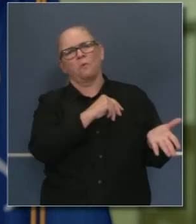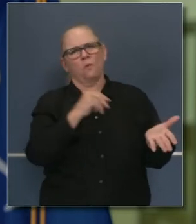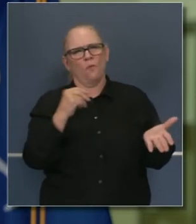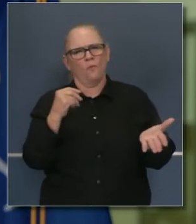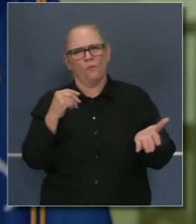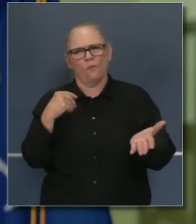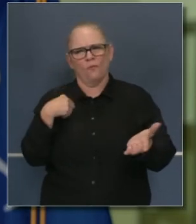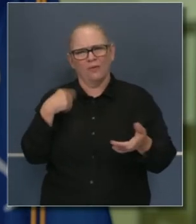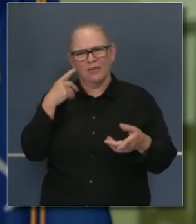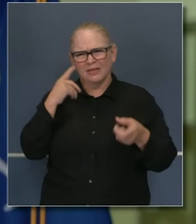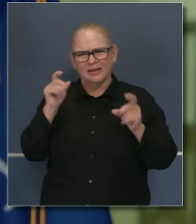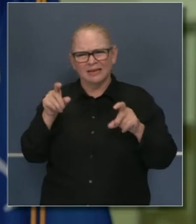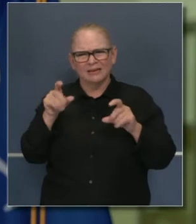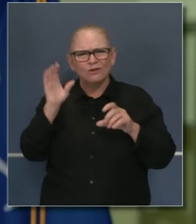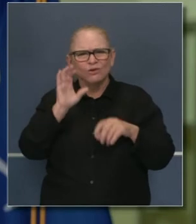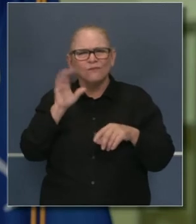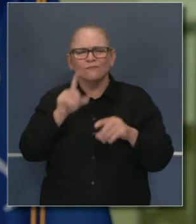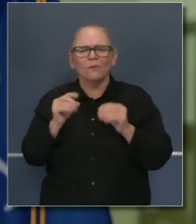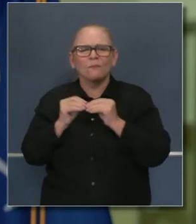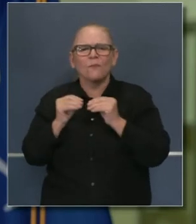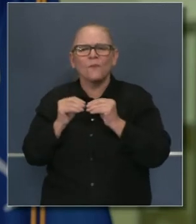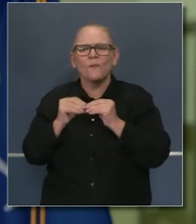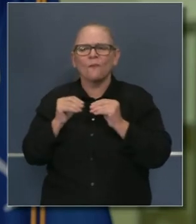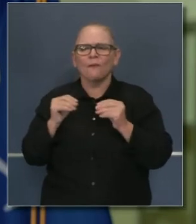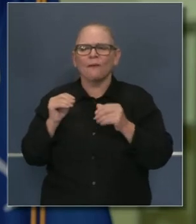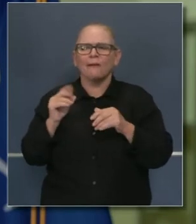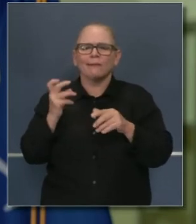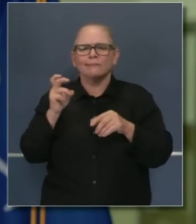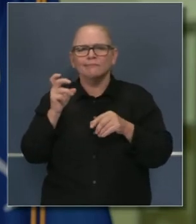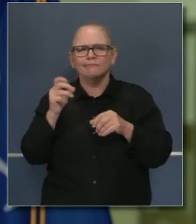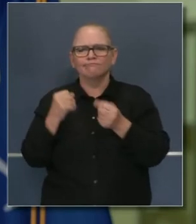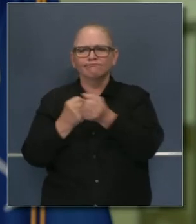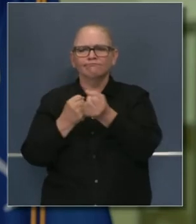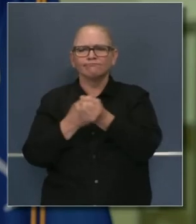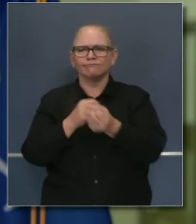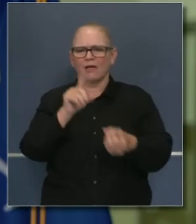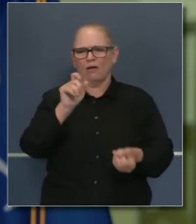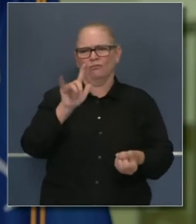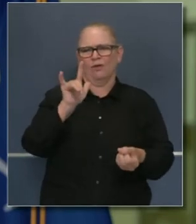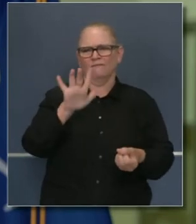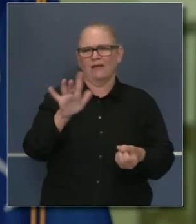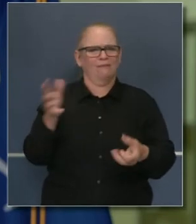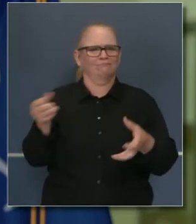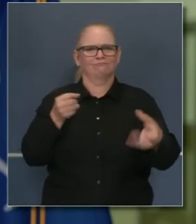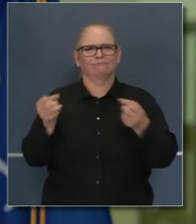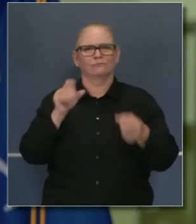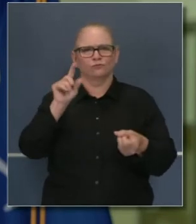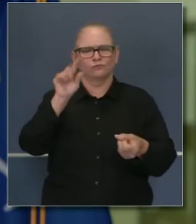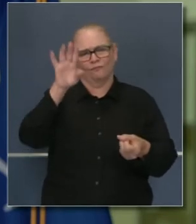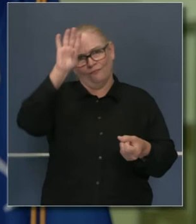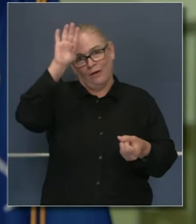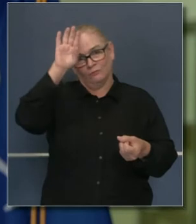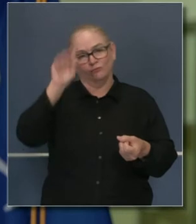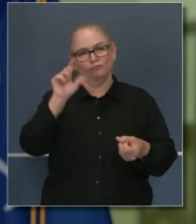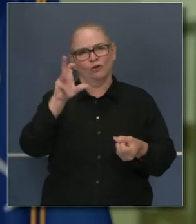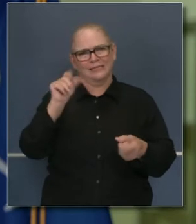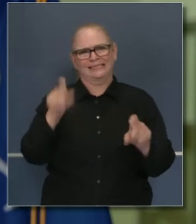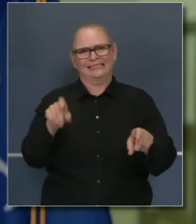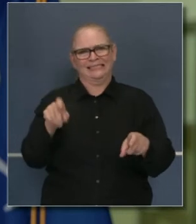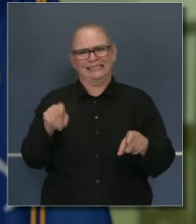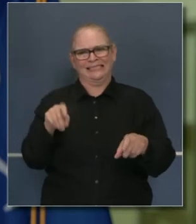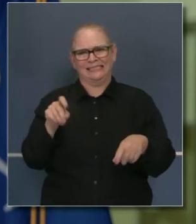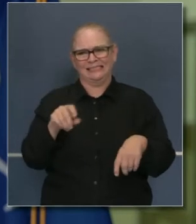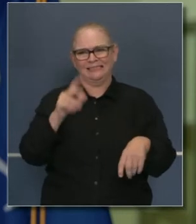estado para pedir ayuda? Como que las cifras se están aumentando. Escuché 125 esta mañana, ahora son 375.